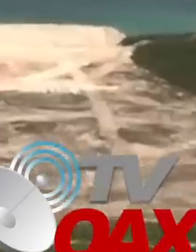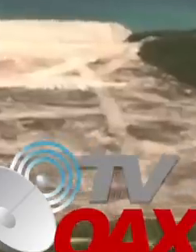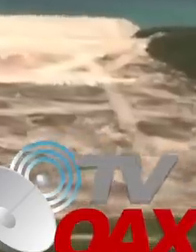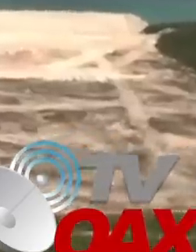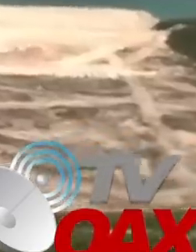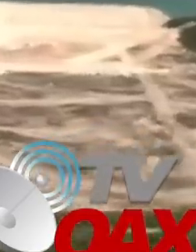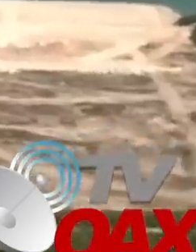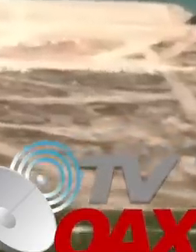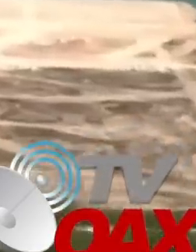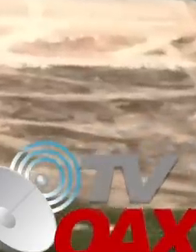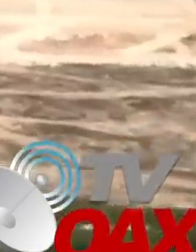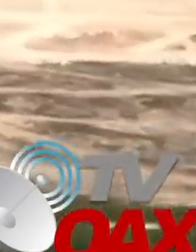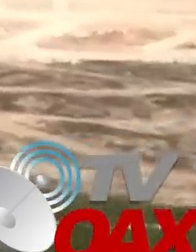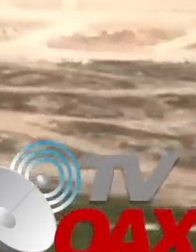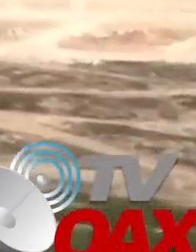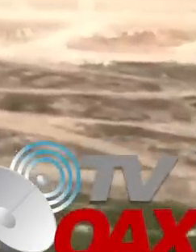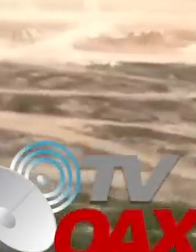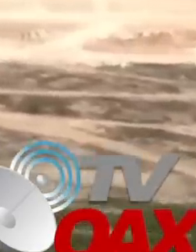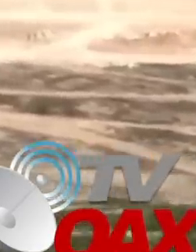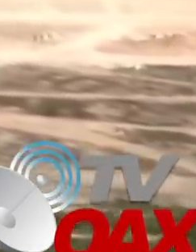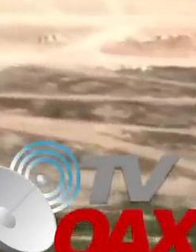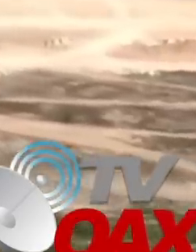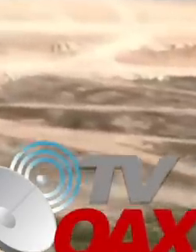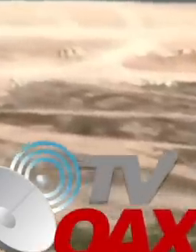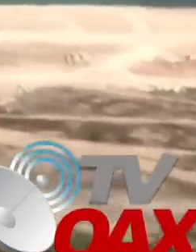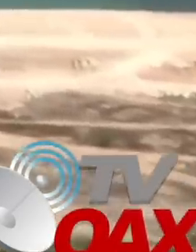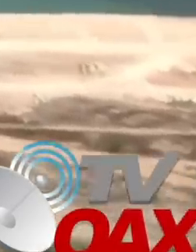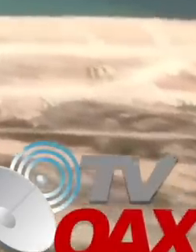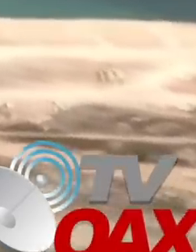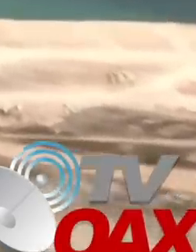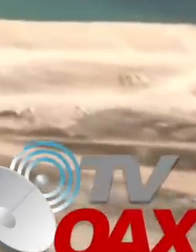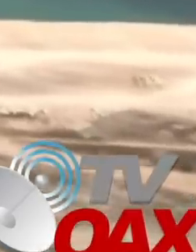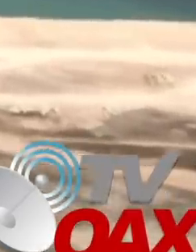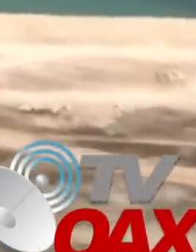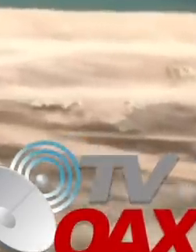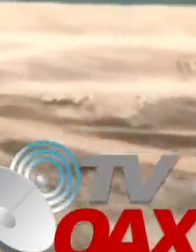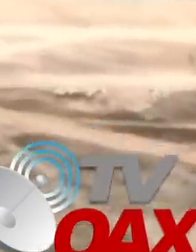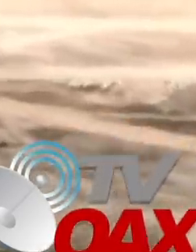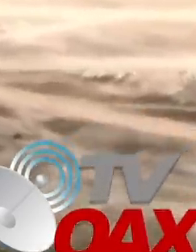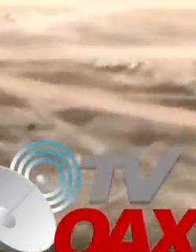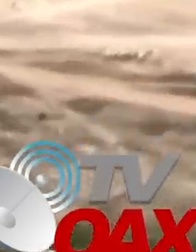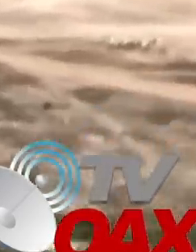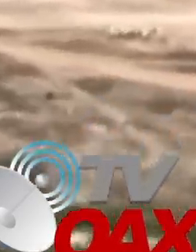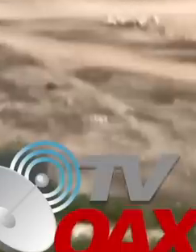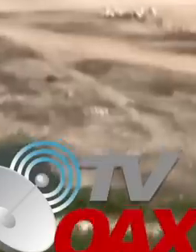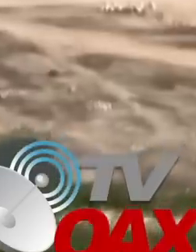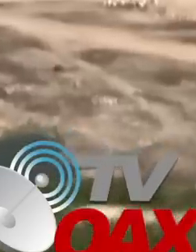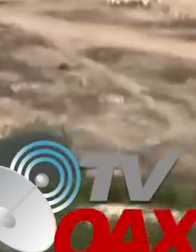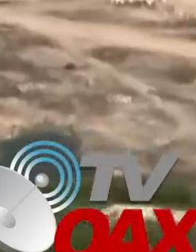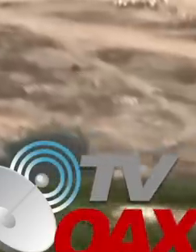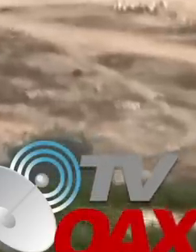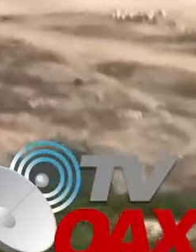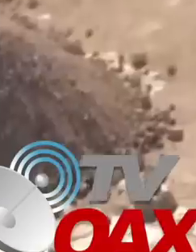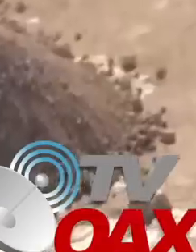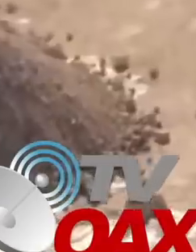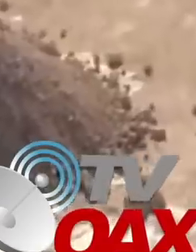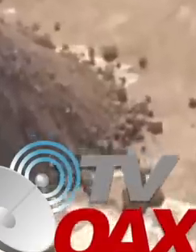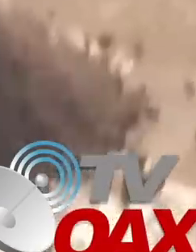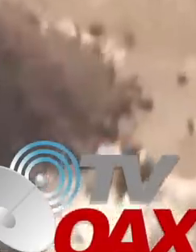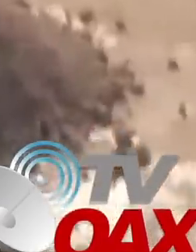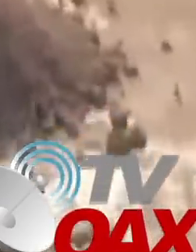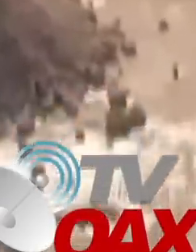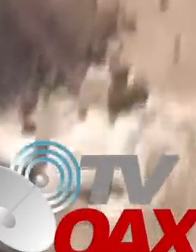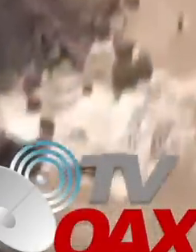Ahora se van a enterar, aunque ya va en camino la carta que le envío al